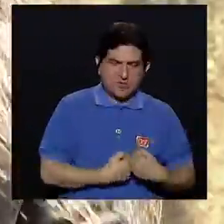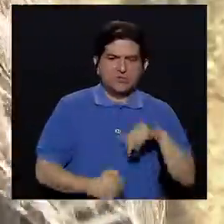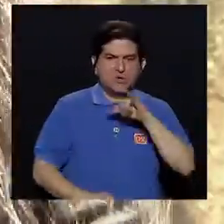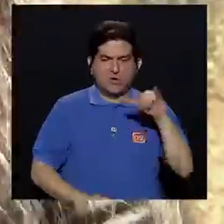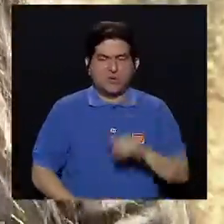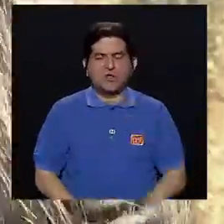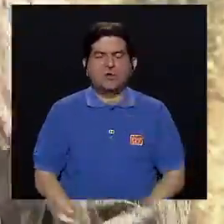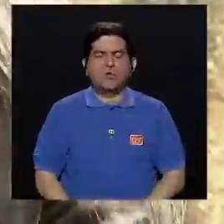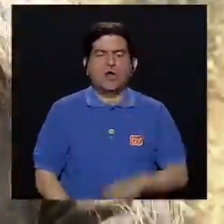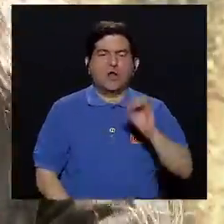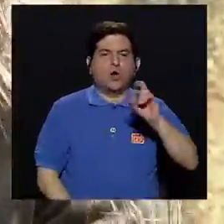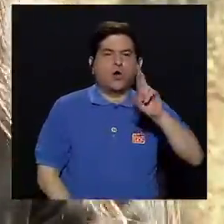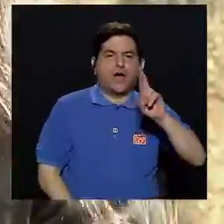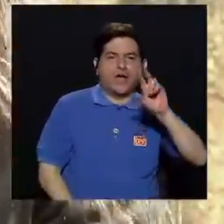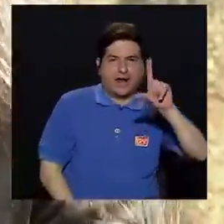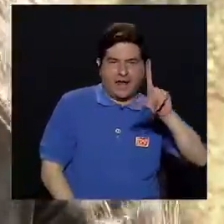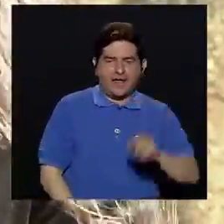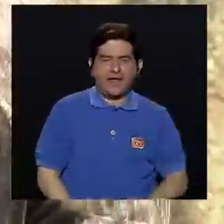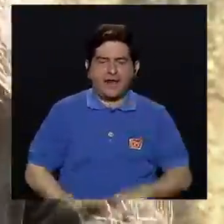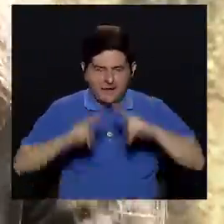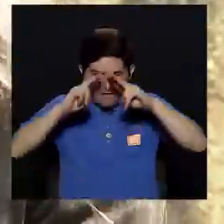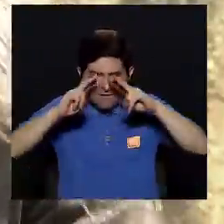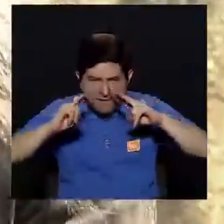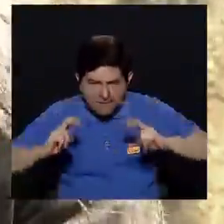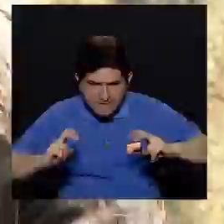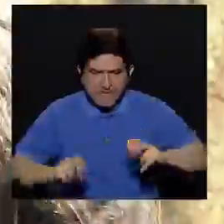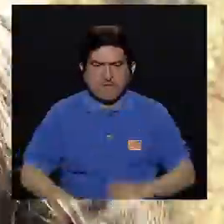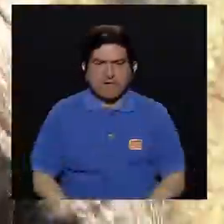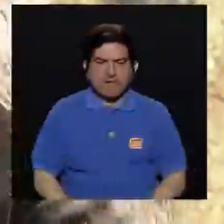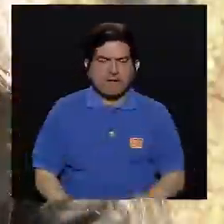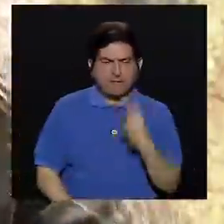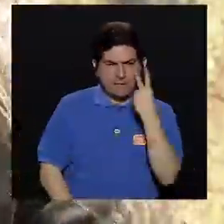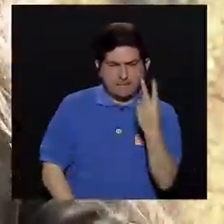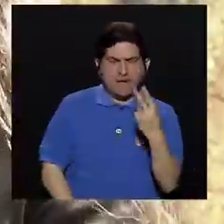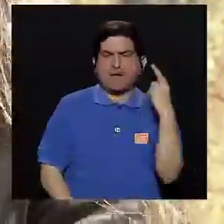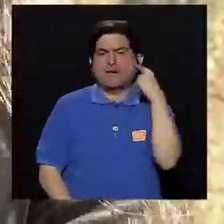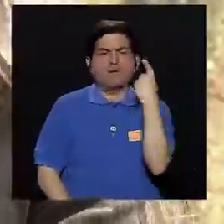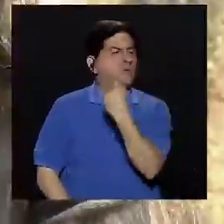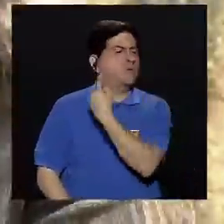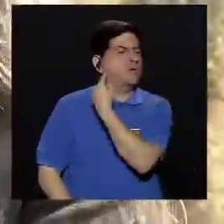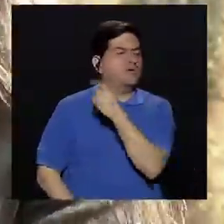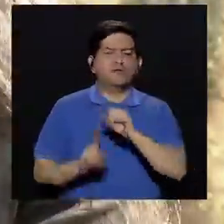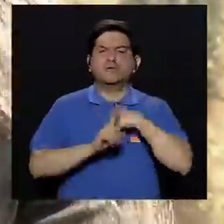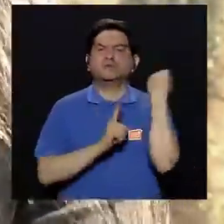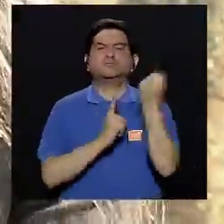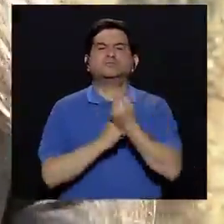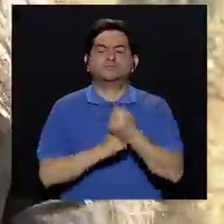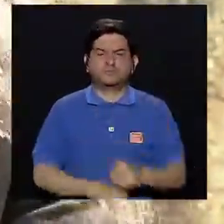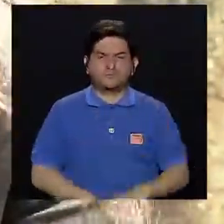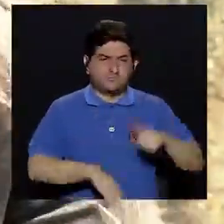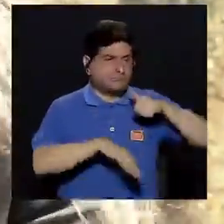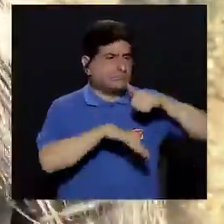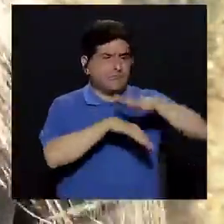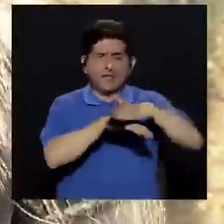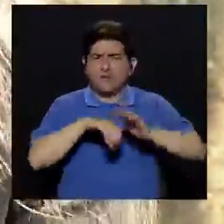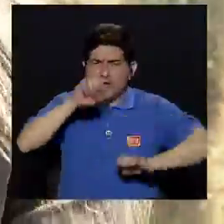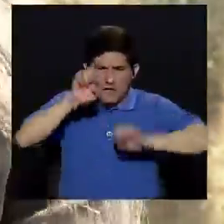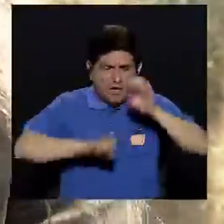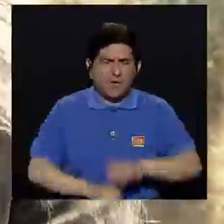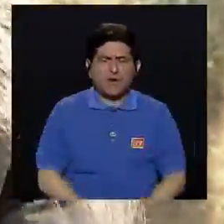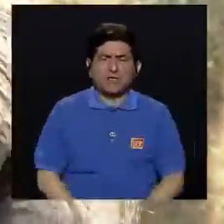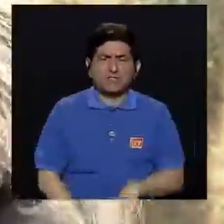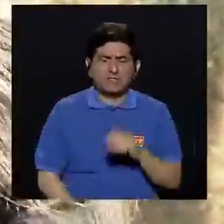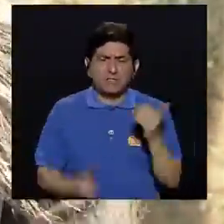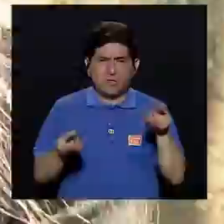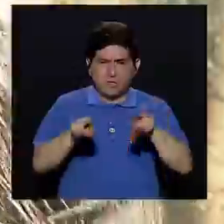valoración con otorrinolaringología para ver cómo estamos con los oídos, mandamos valoración con